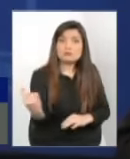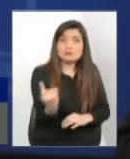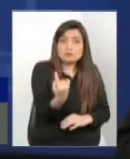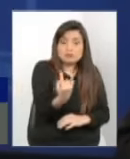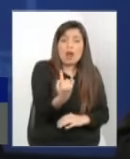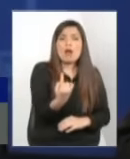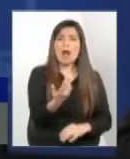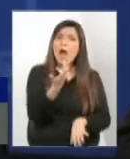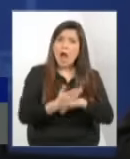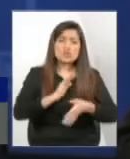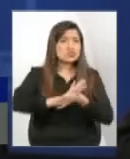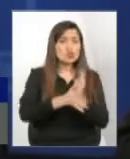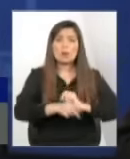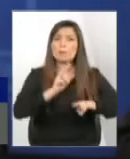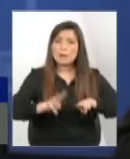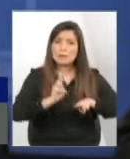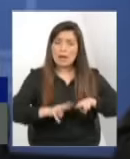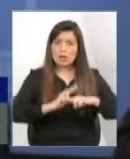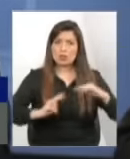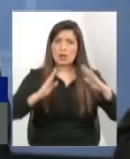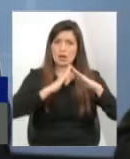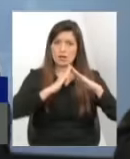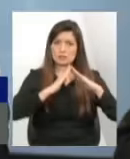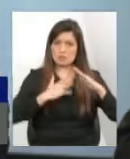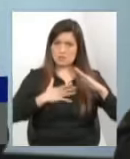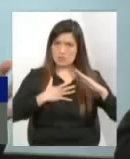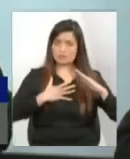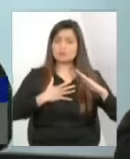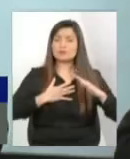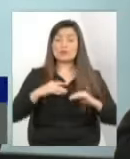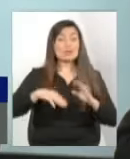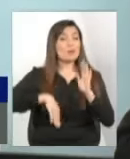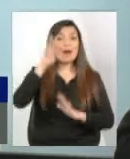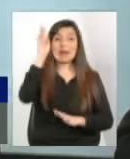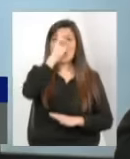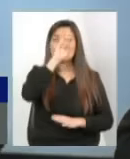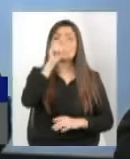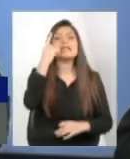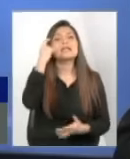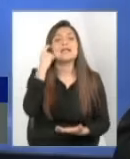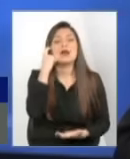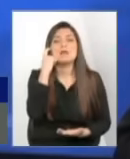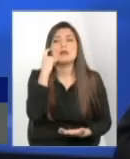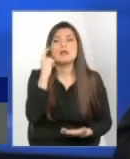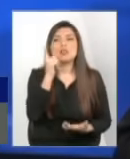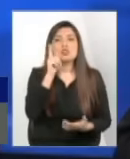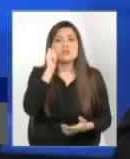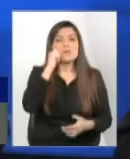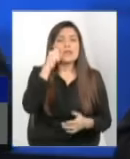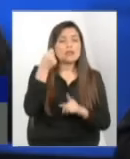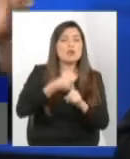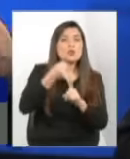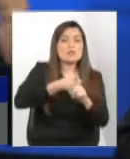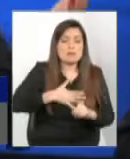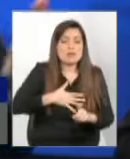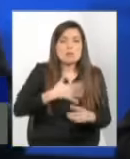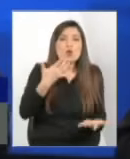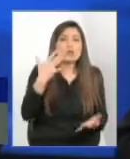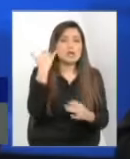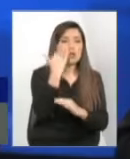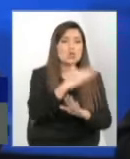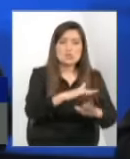inmediato y lo más extraño en el caso nuestro y que créanme por favor que no es por eso que estoy dando esta batalla por los niños esto es una